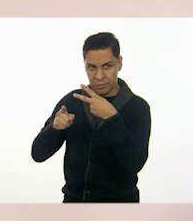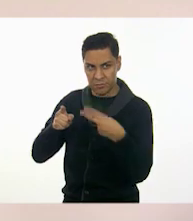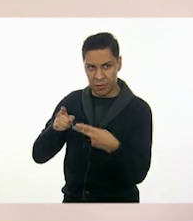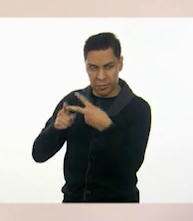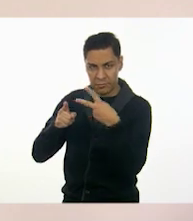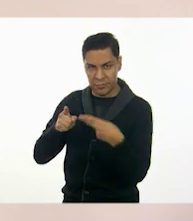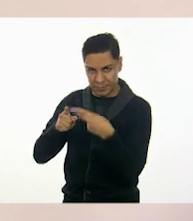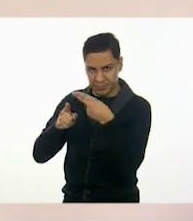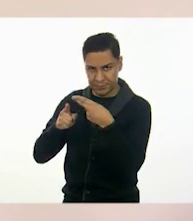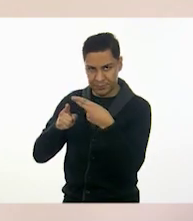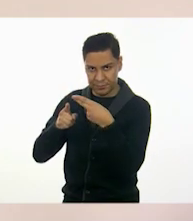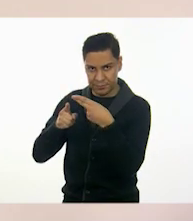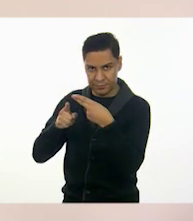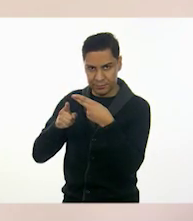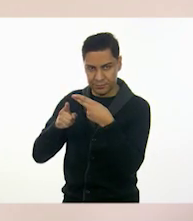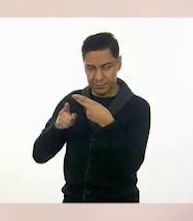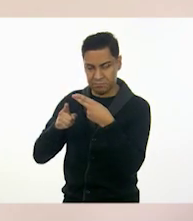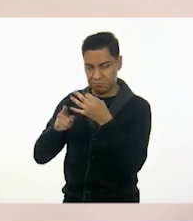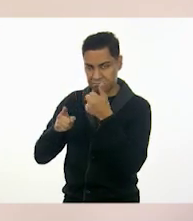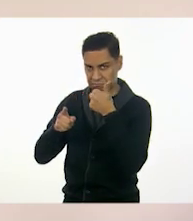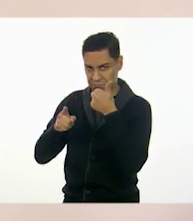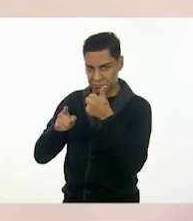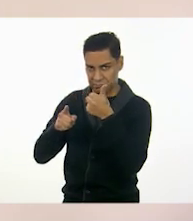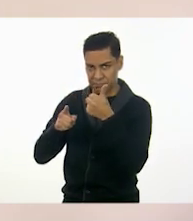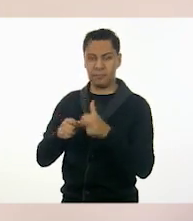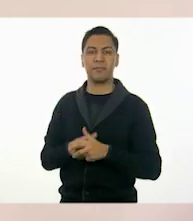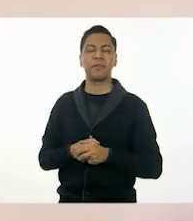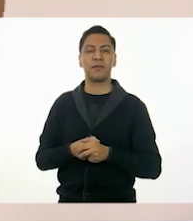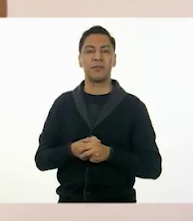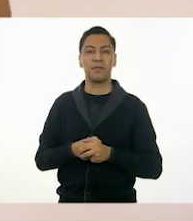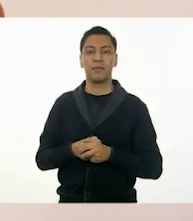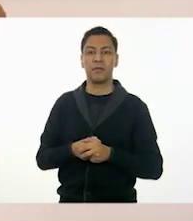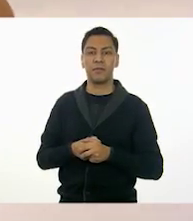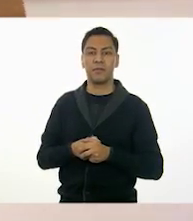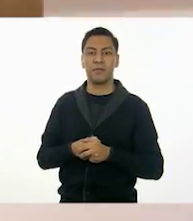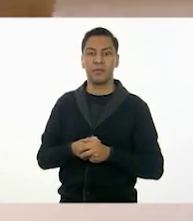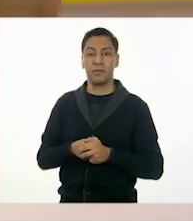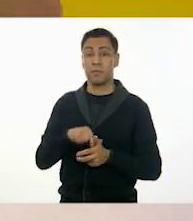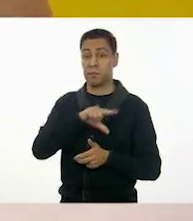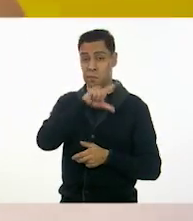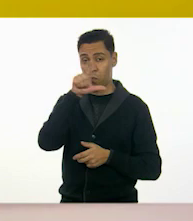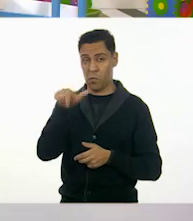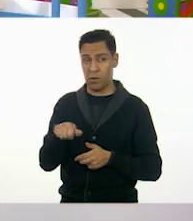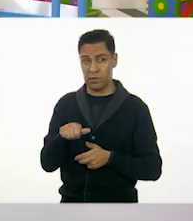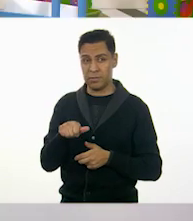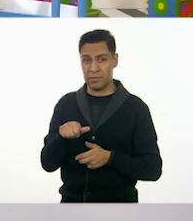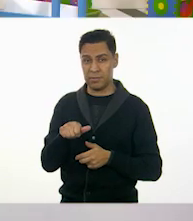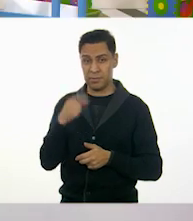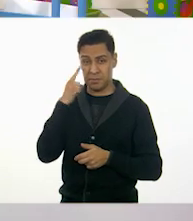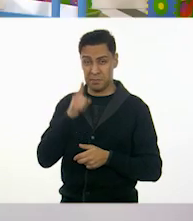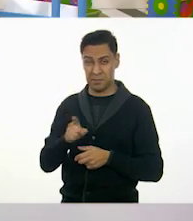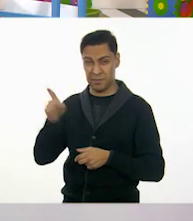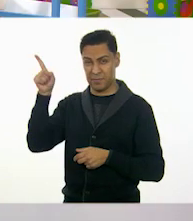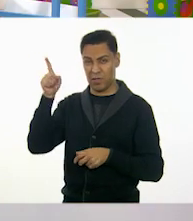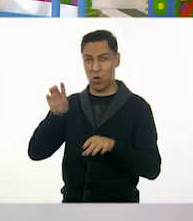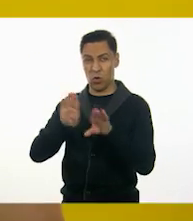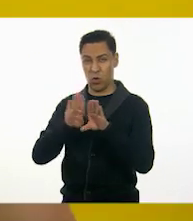Listo. ¡Guau! Y ahora quedaron aquí,